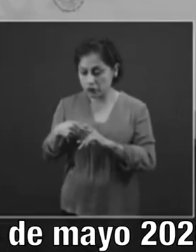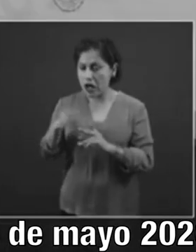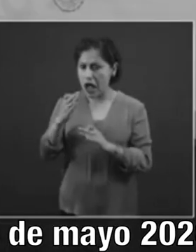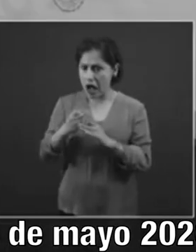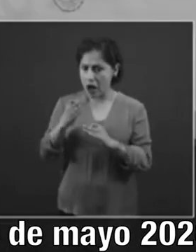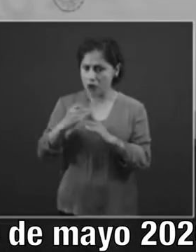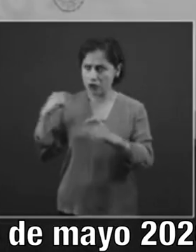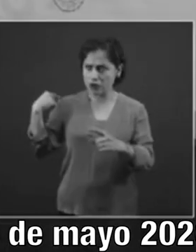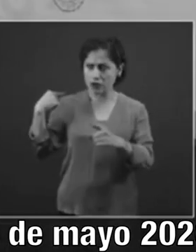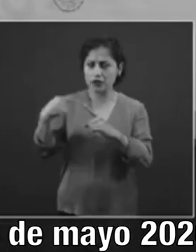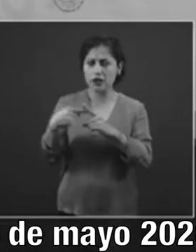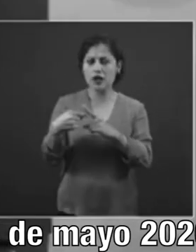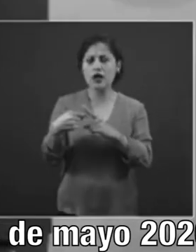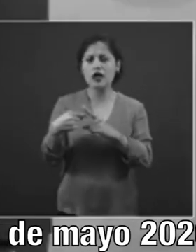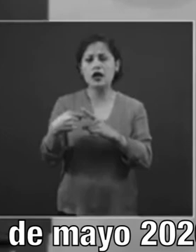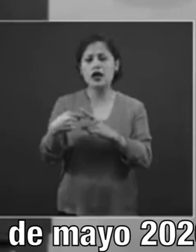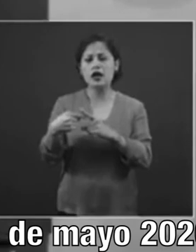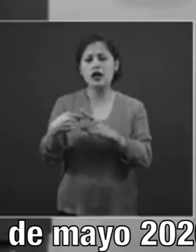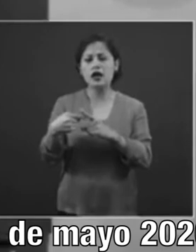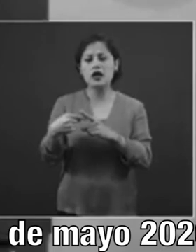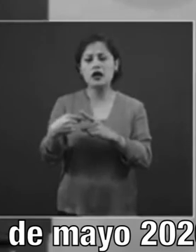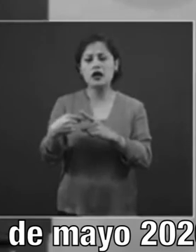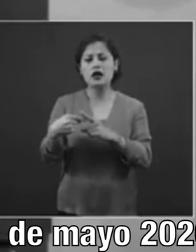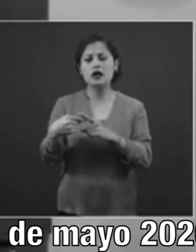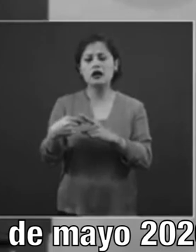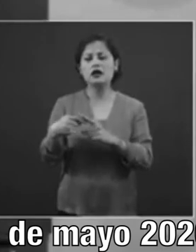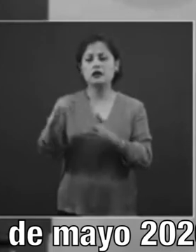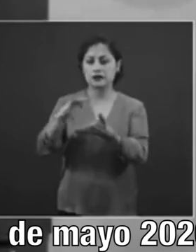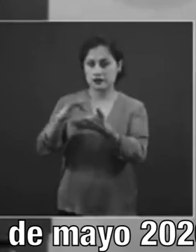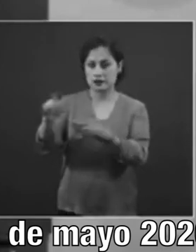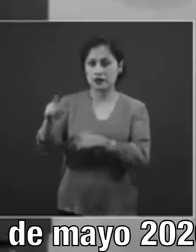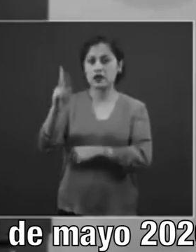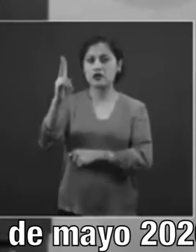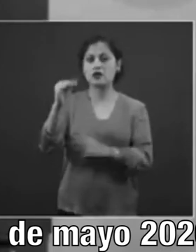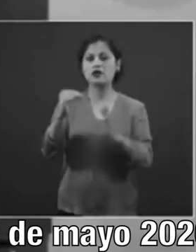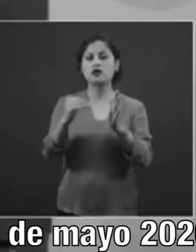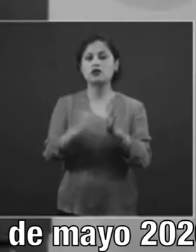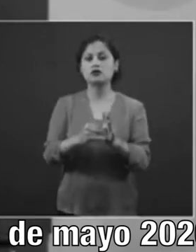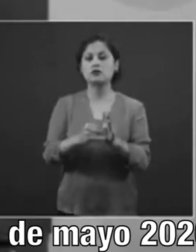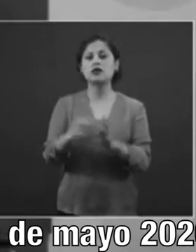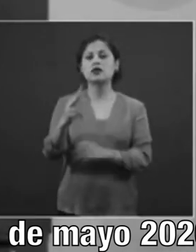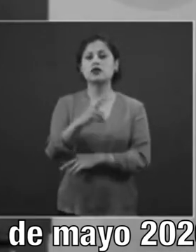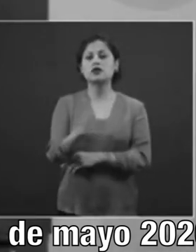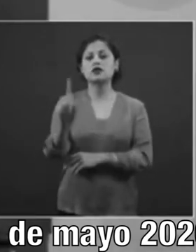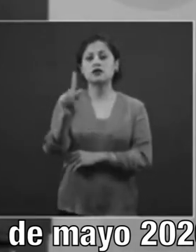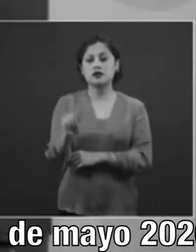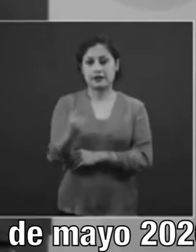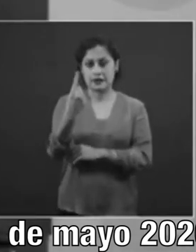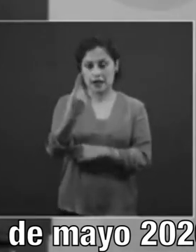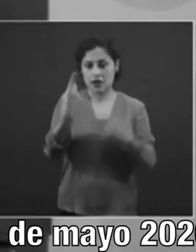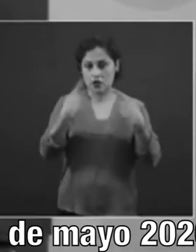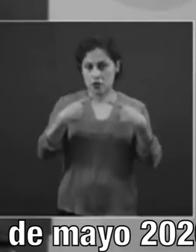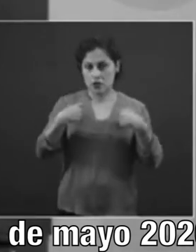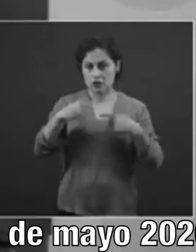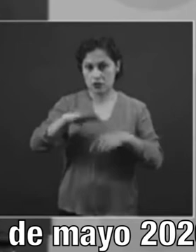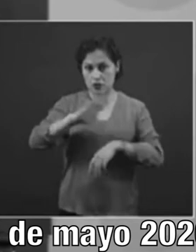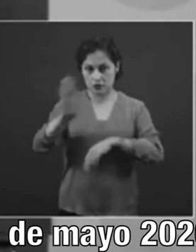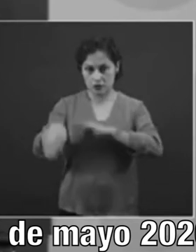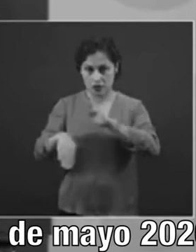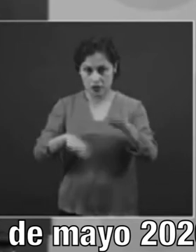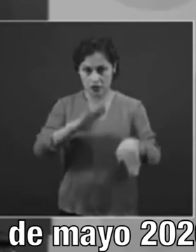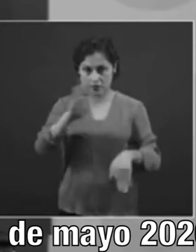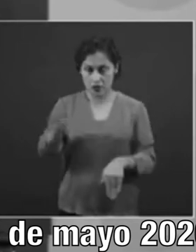gracias, dos mil 271 personas que han perdido la vida